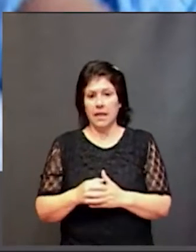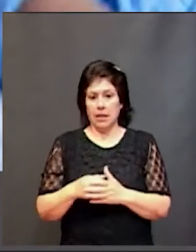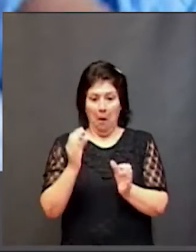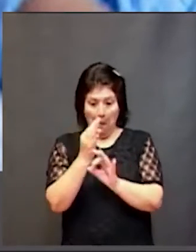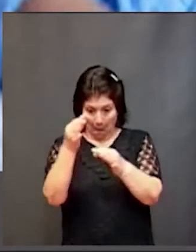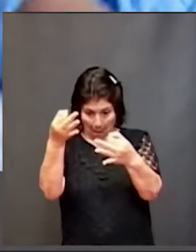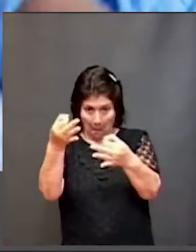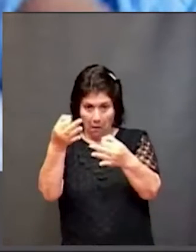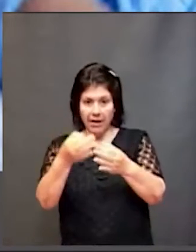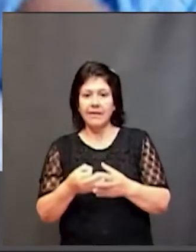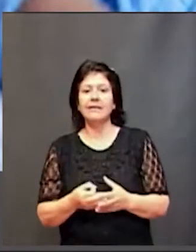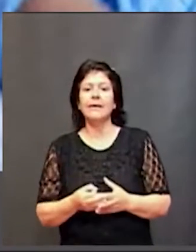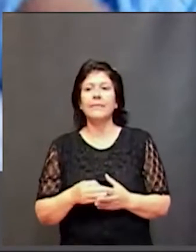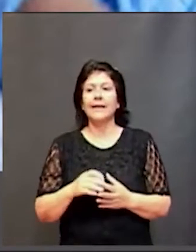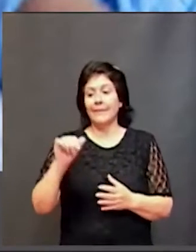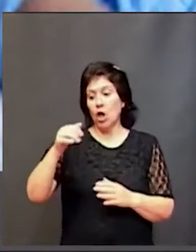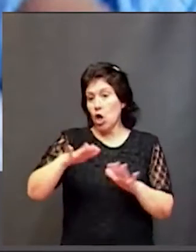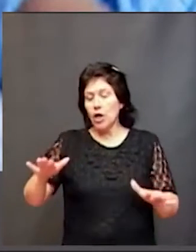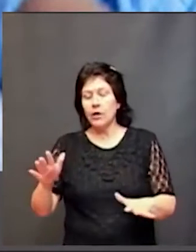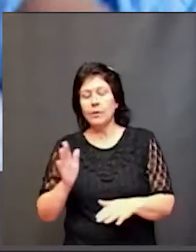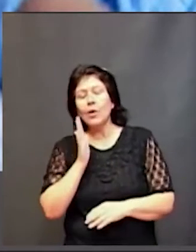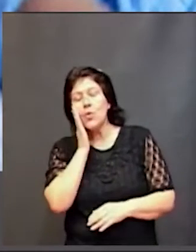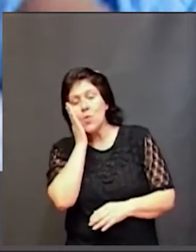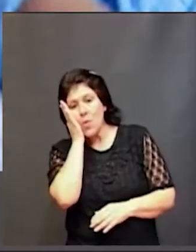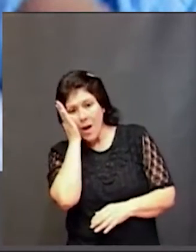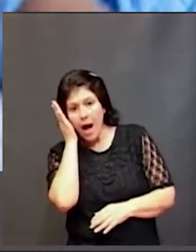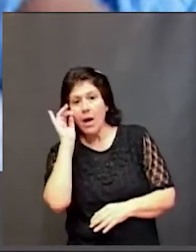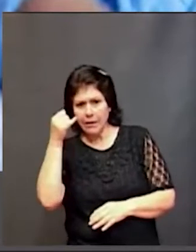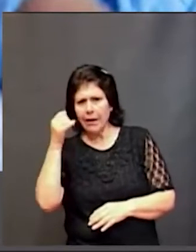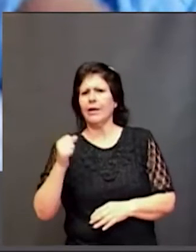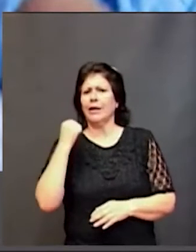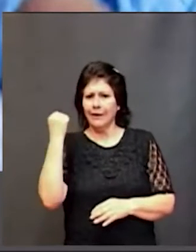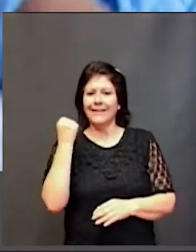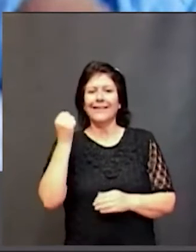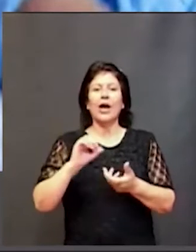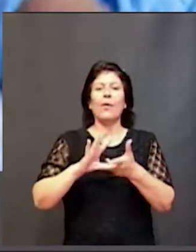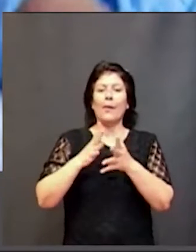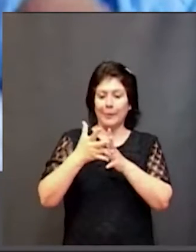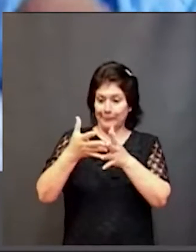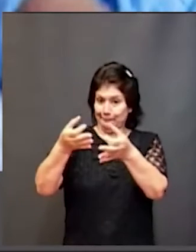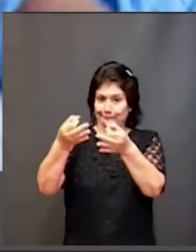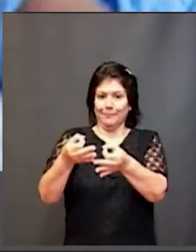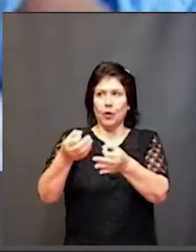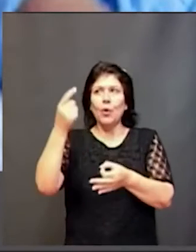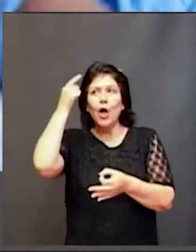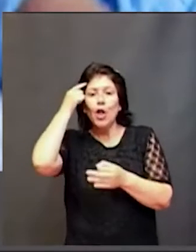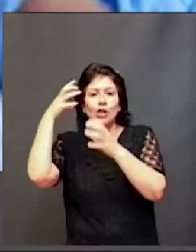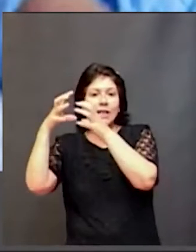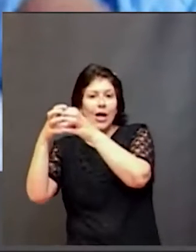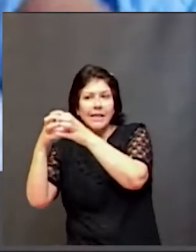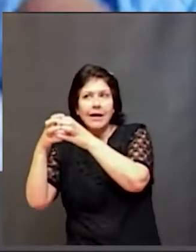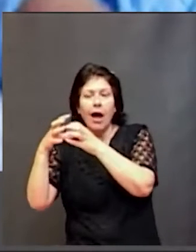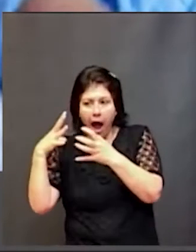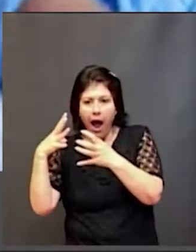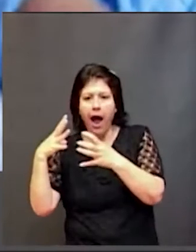realmente después de una siesta reparadora trabajamos de una manera más óptima porque nuestro cerebro logró